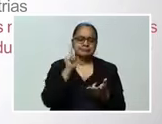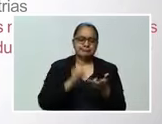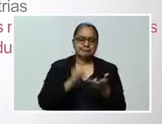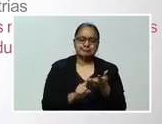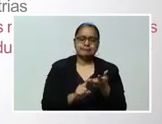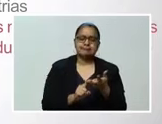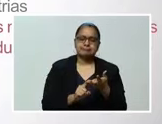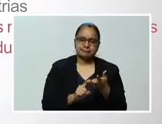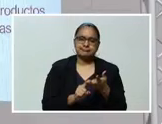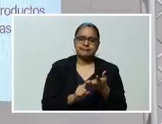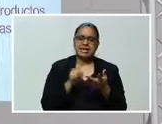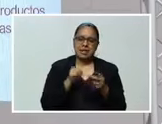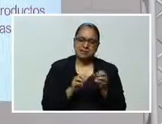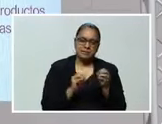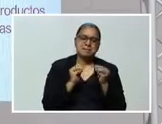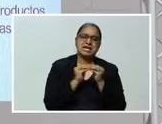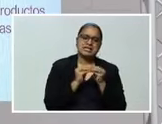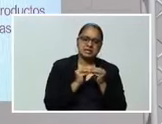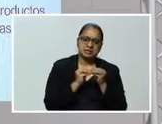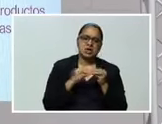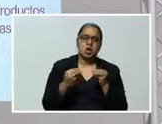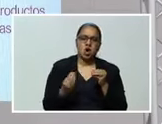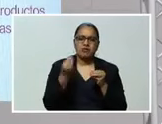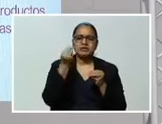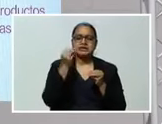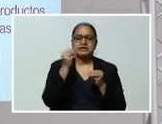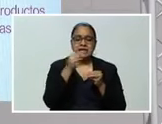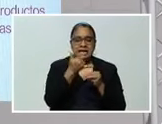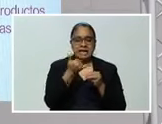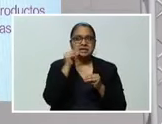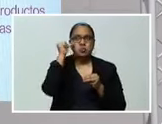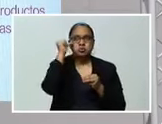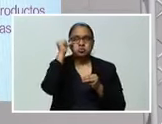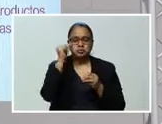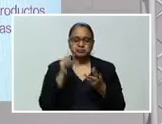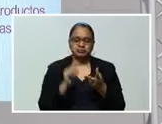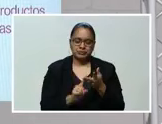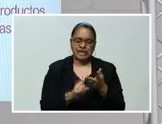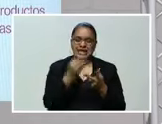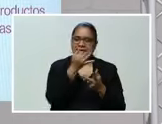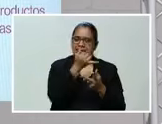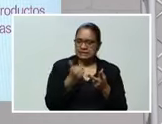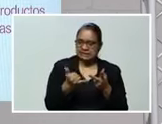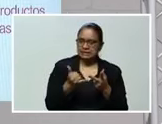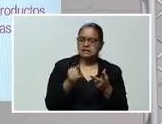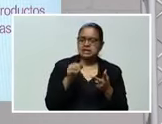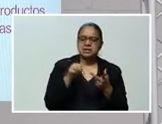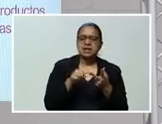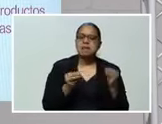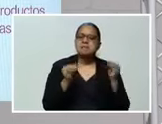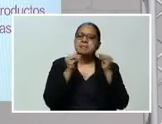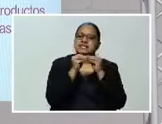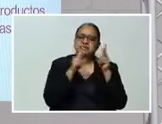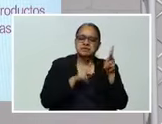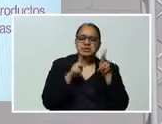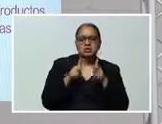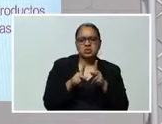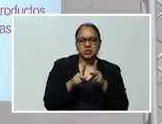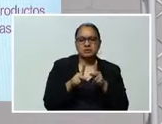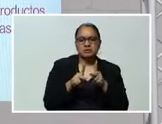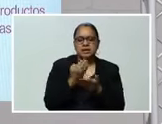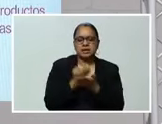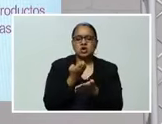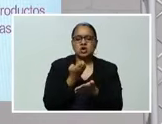adolescente Y en mayor número la población adulta mayor Y un gran porcentaje, la gran mayoría Es población